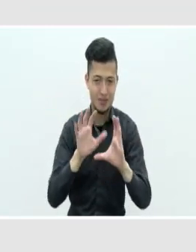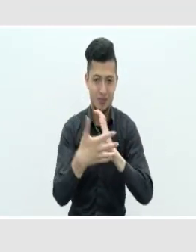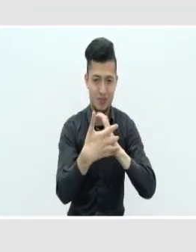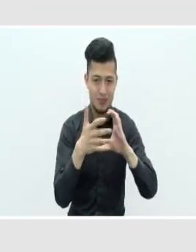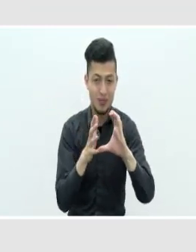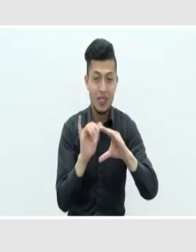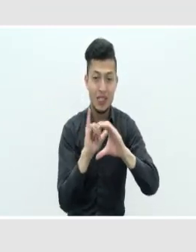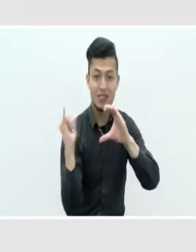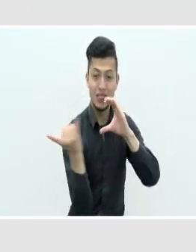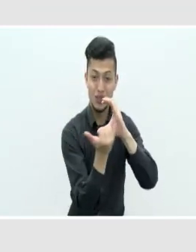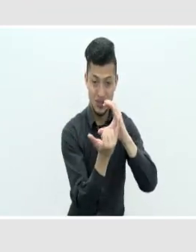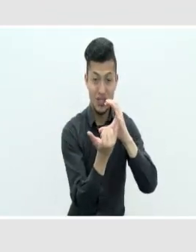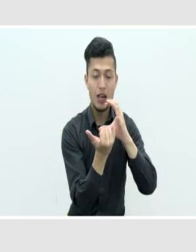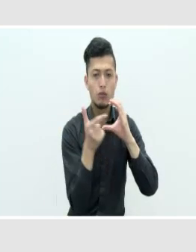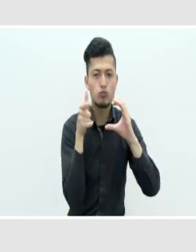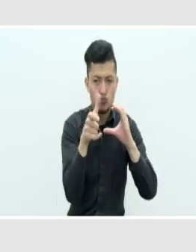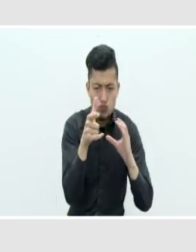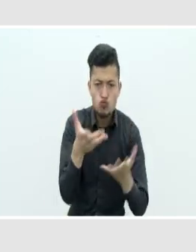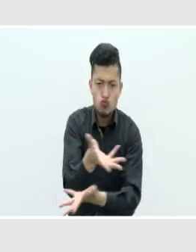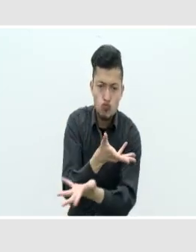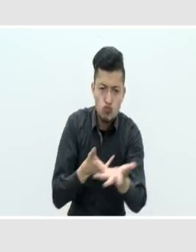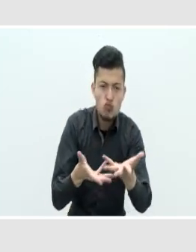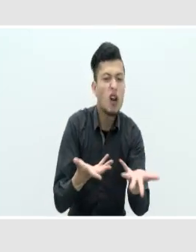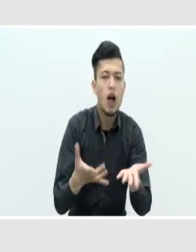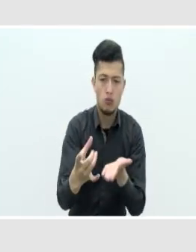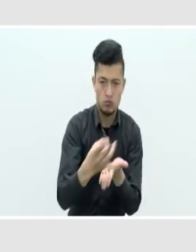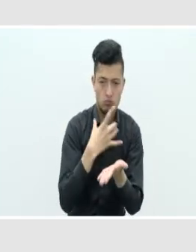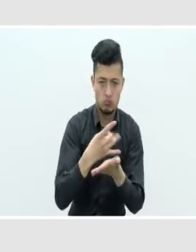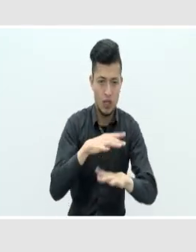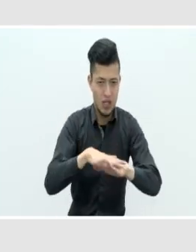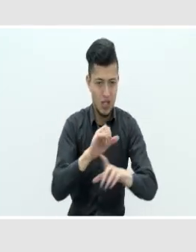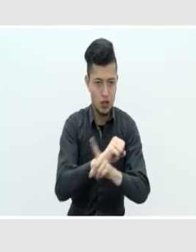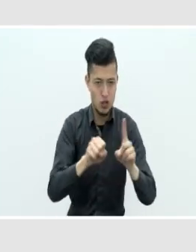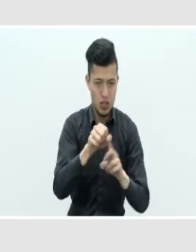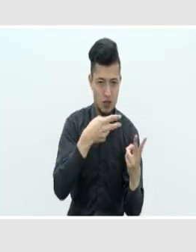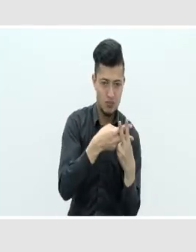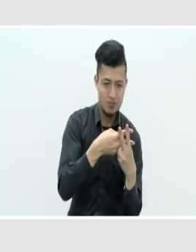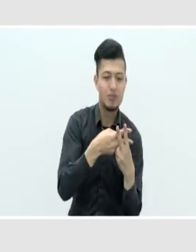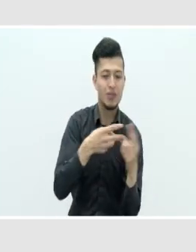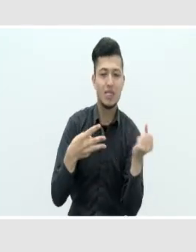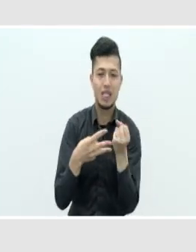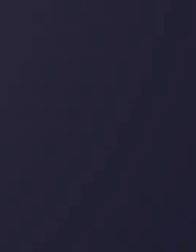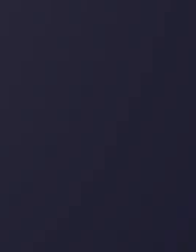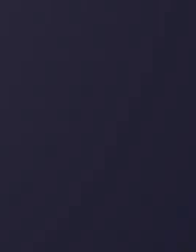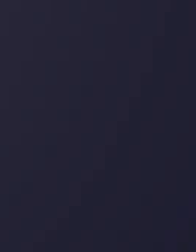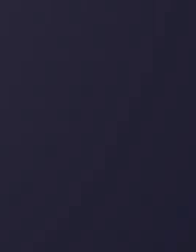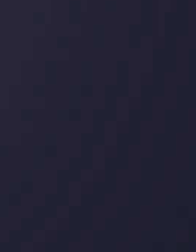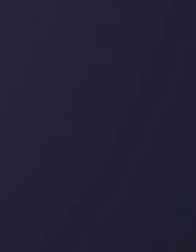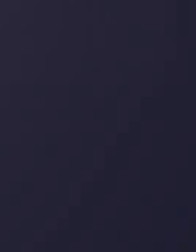Además puedes dejarnos tus comentarios en redes sociales con el numeral SENA rinde cuentas.